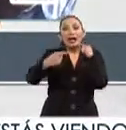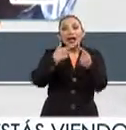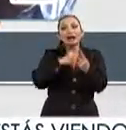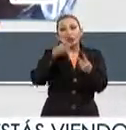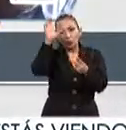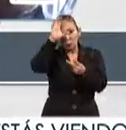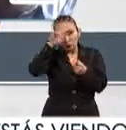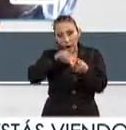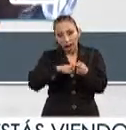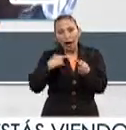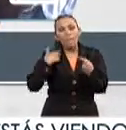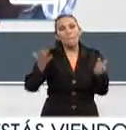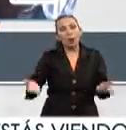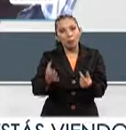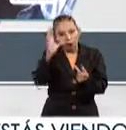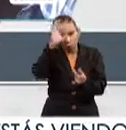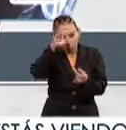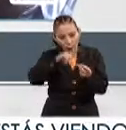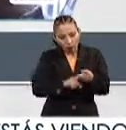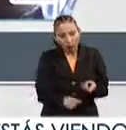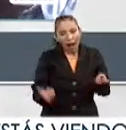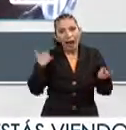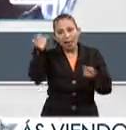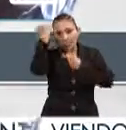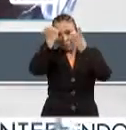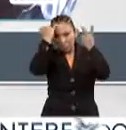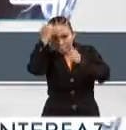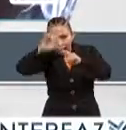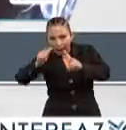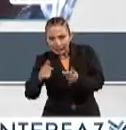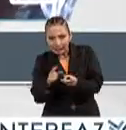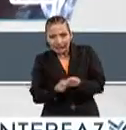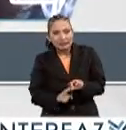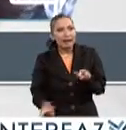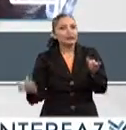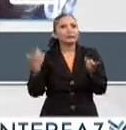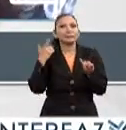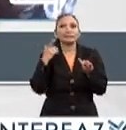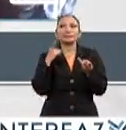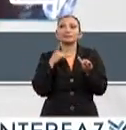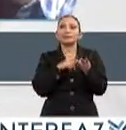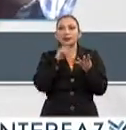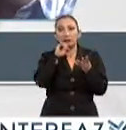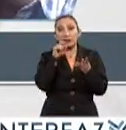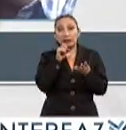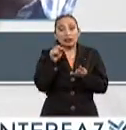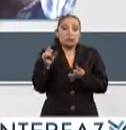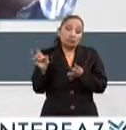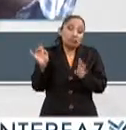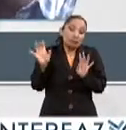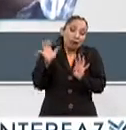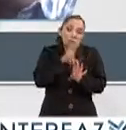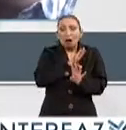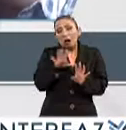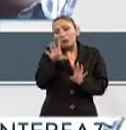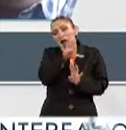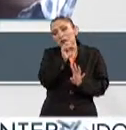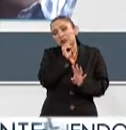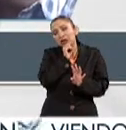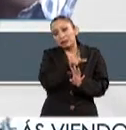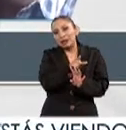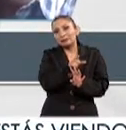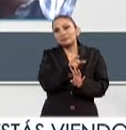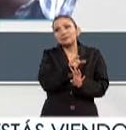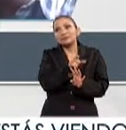culturales promotores culturales creadores artistas y yo diría que en términos generales también